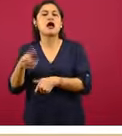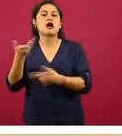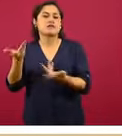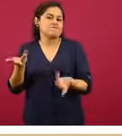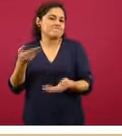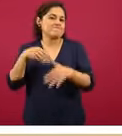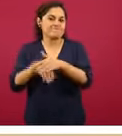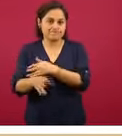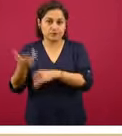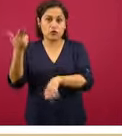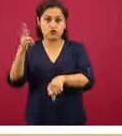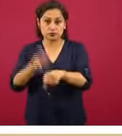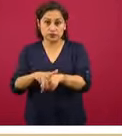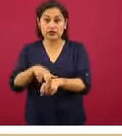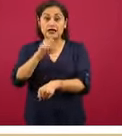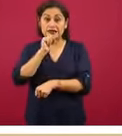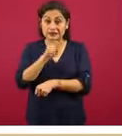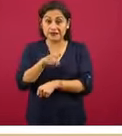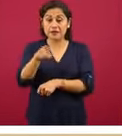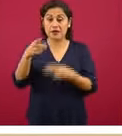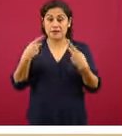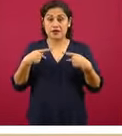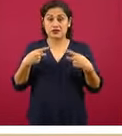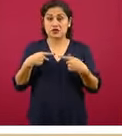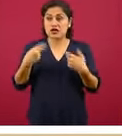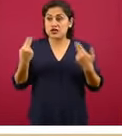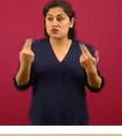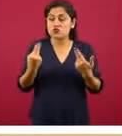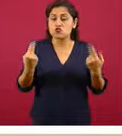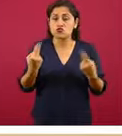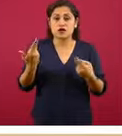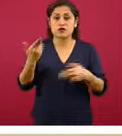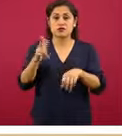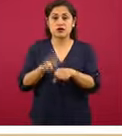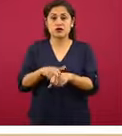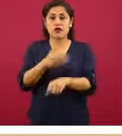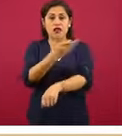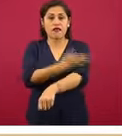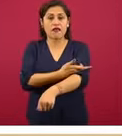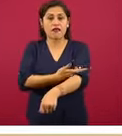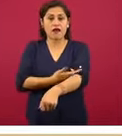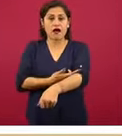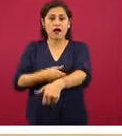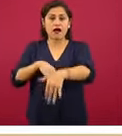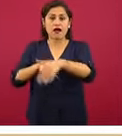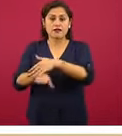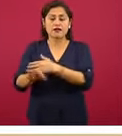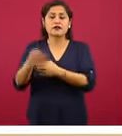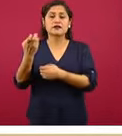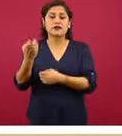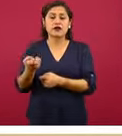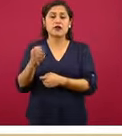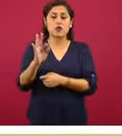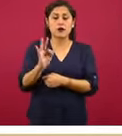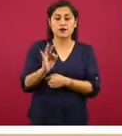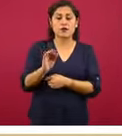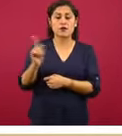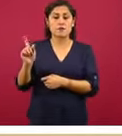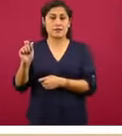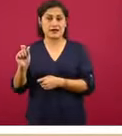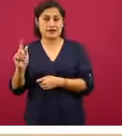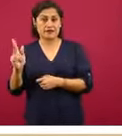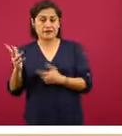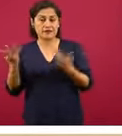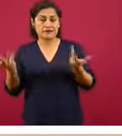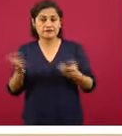hospital que requiere hospitalización está llegando más tarde. Más tarde, cuarenta y tantos por ciento contra veintitantos por ciento en los ambulatorios.